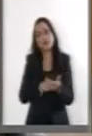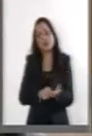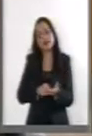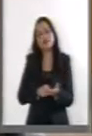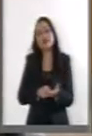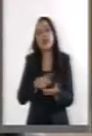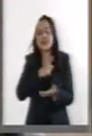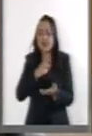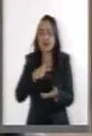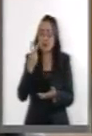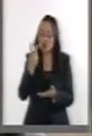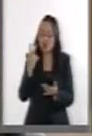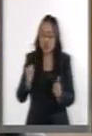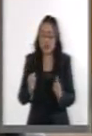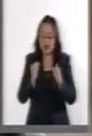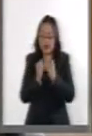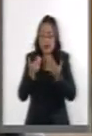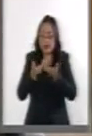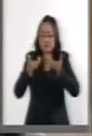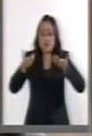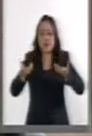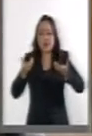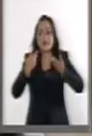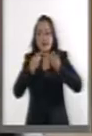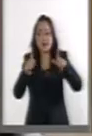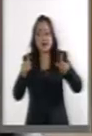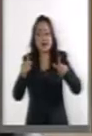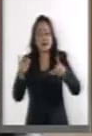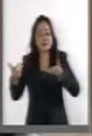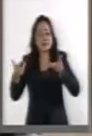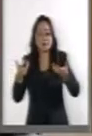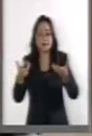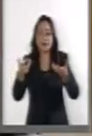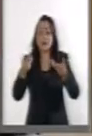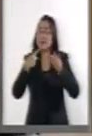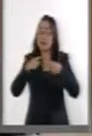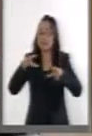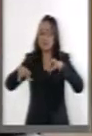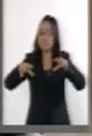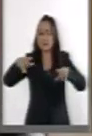sido crear dos organismos distintos para estas dos materias,